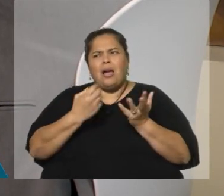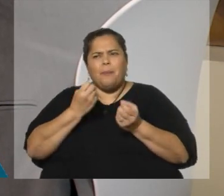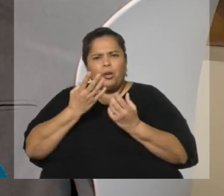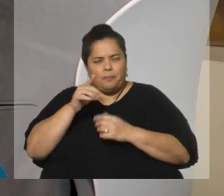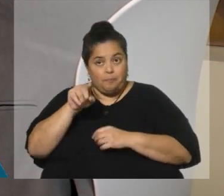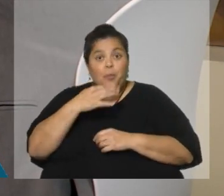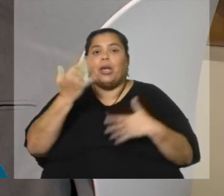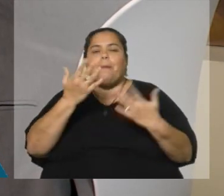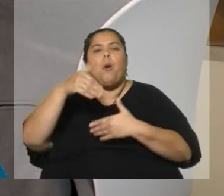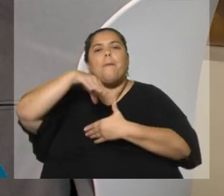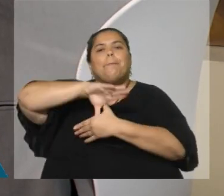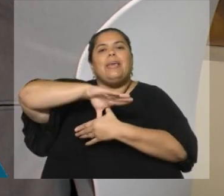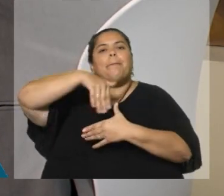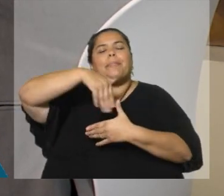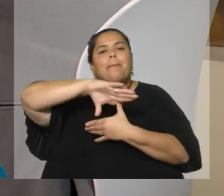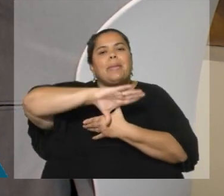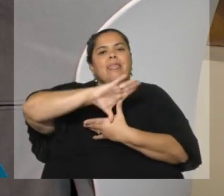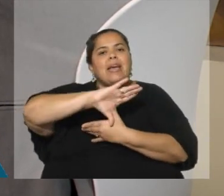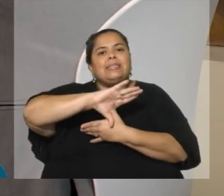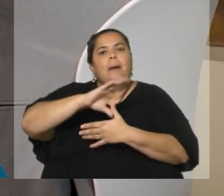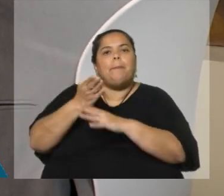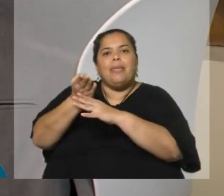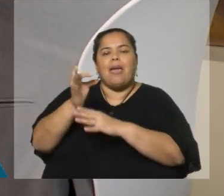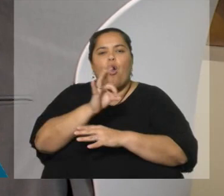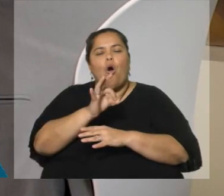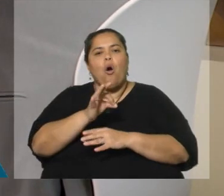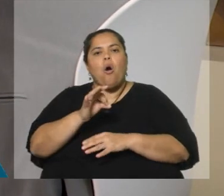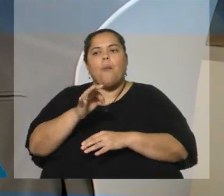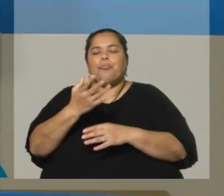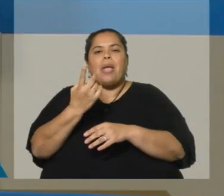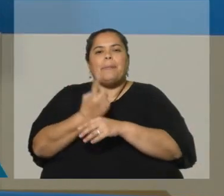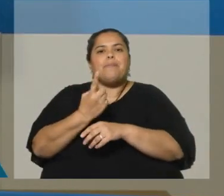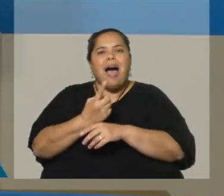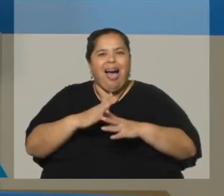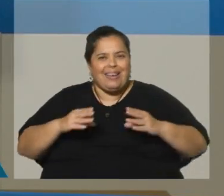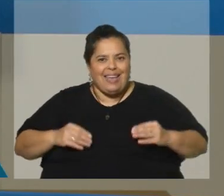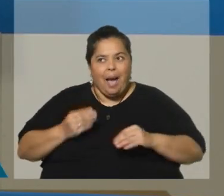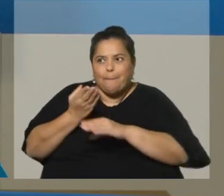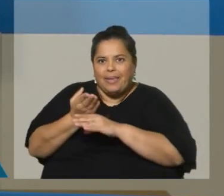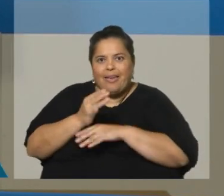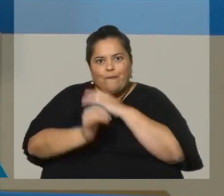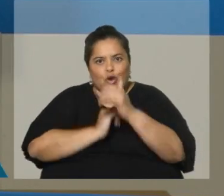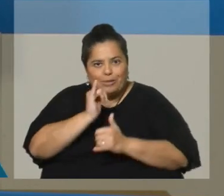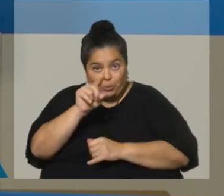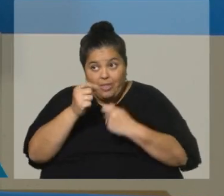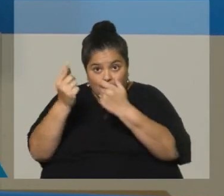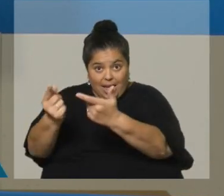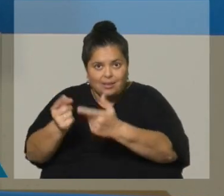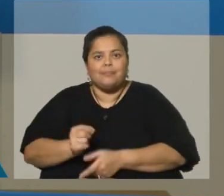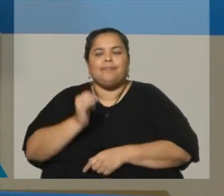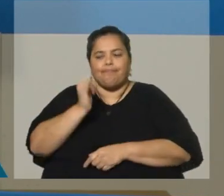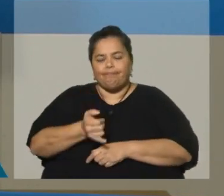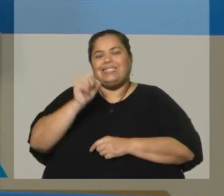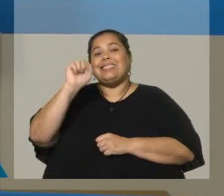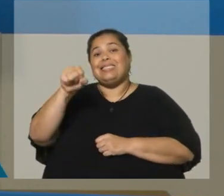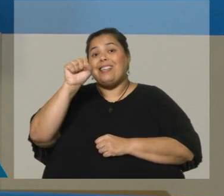el Mides, por ejemplo? ¿Le pide primaria y ustedes le tienen que pasar información? Sí, a ver, el censo, en definitiva, va